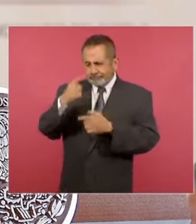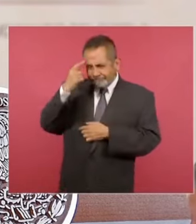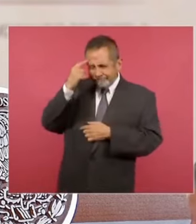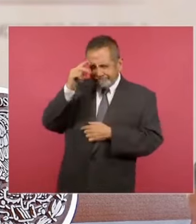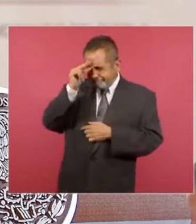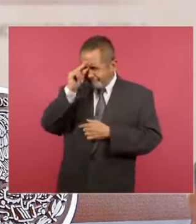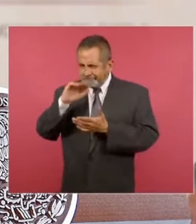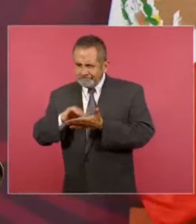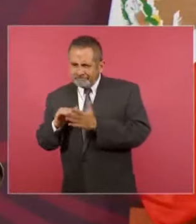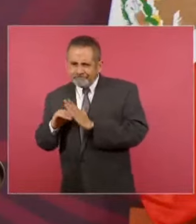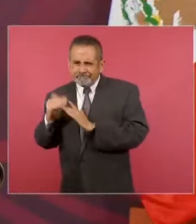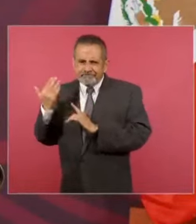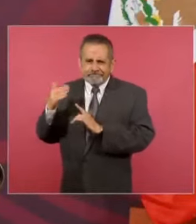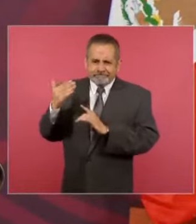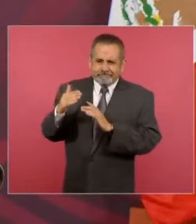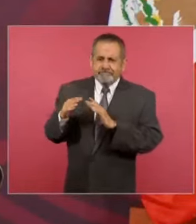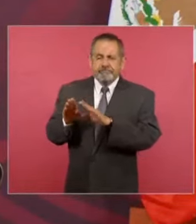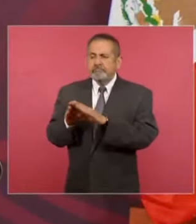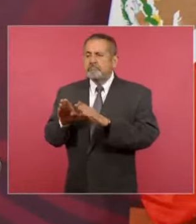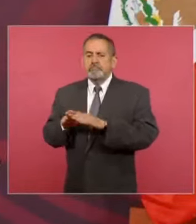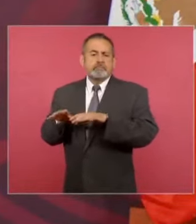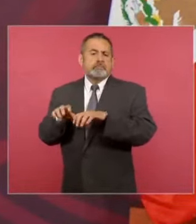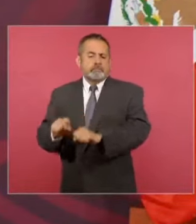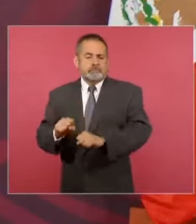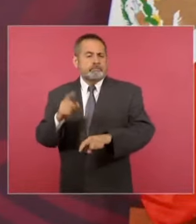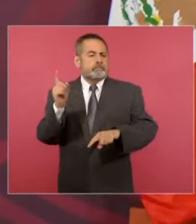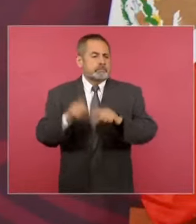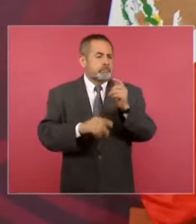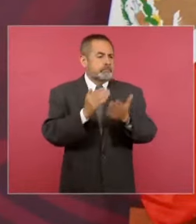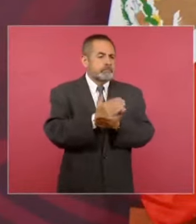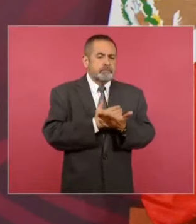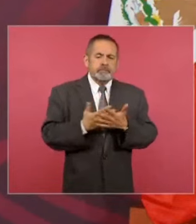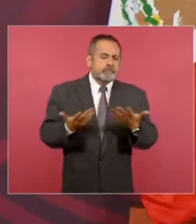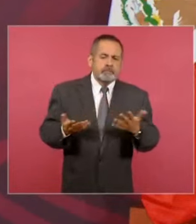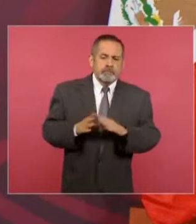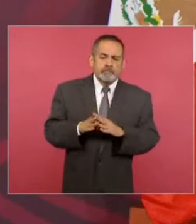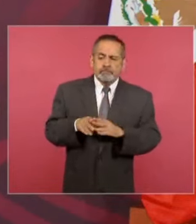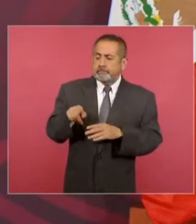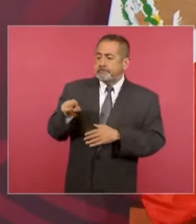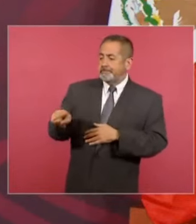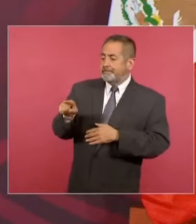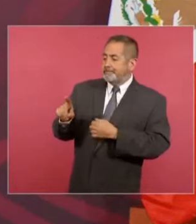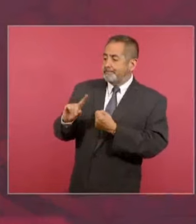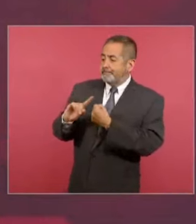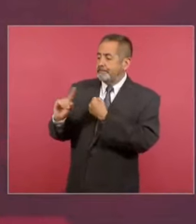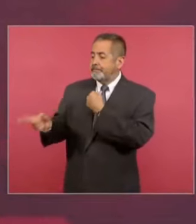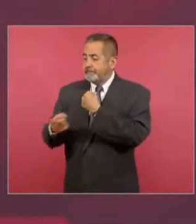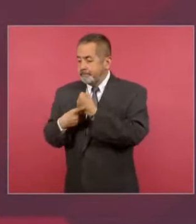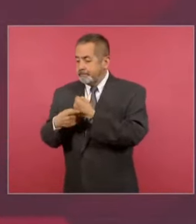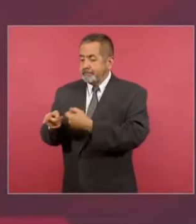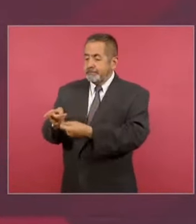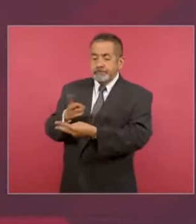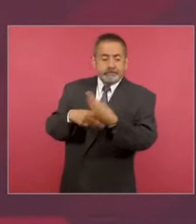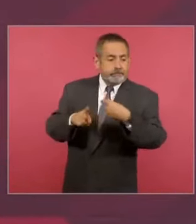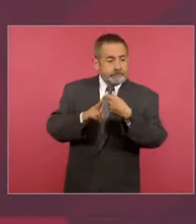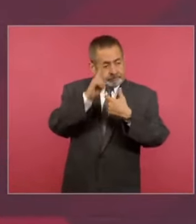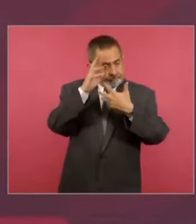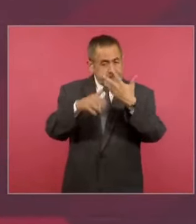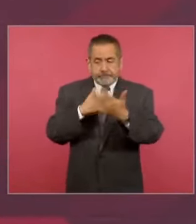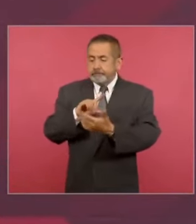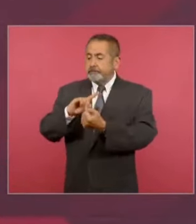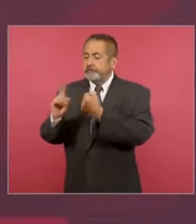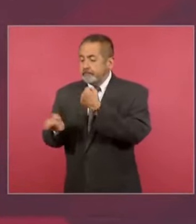el narcotráfico y atender las causas que generan la violencia,